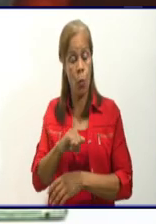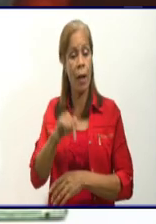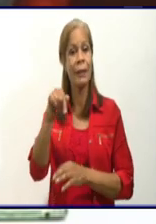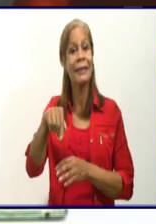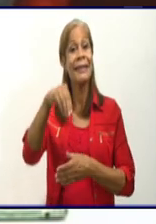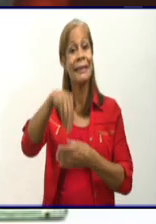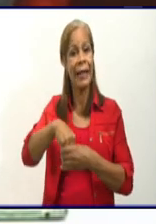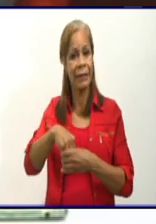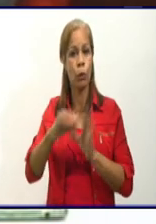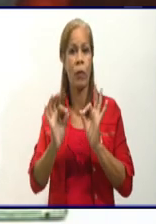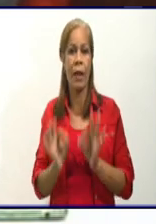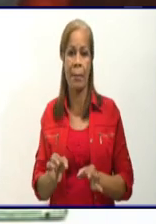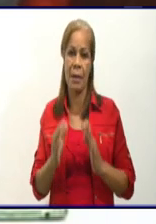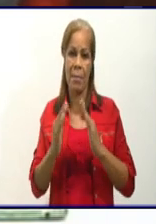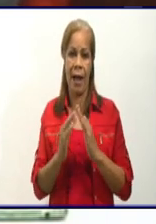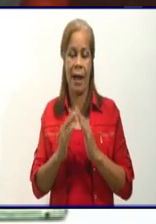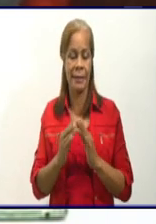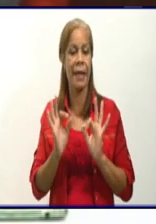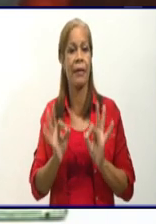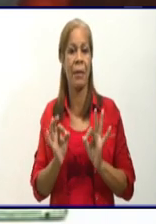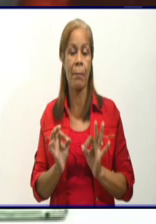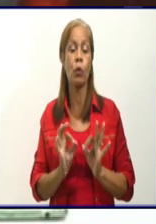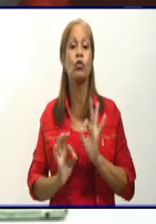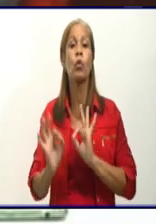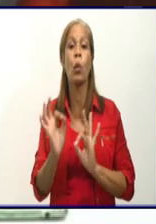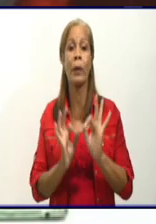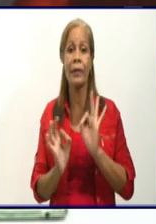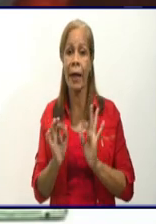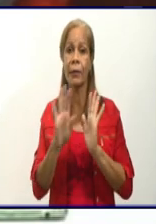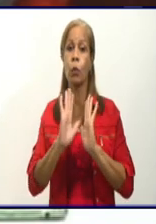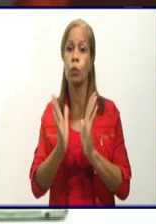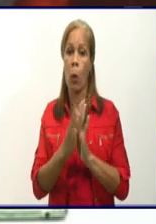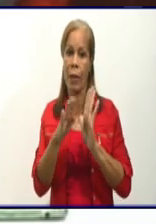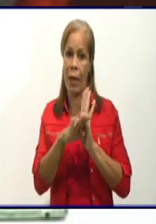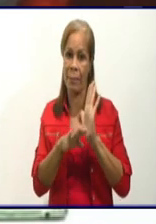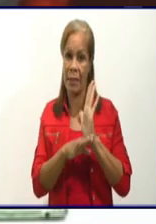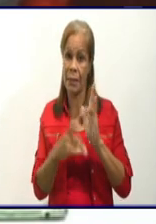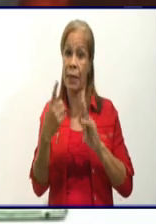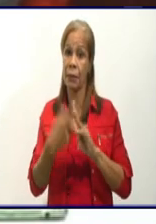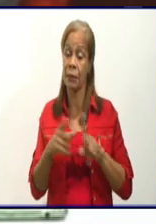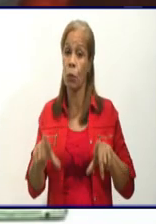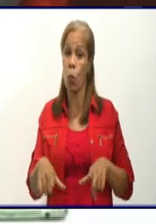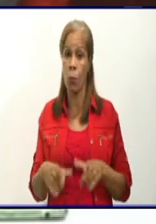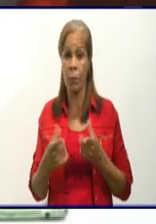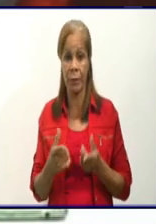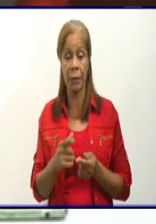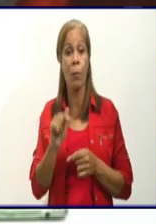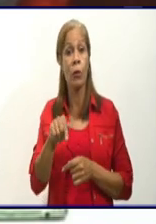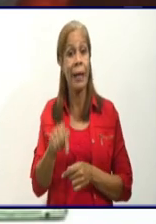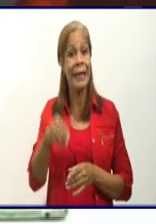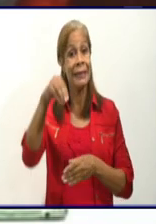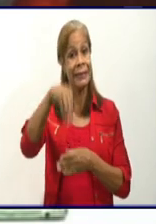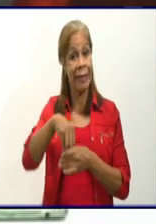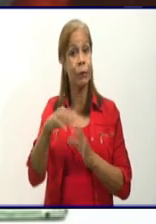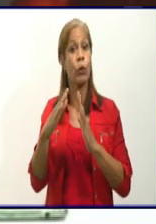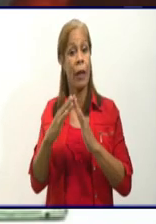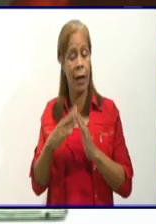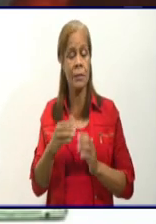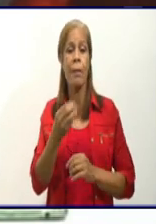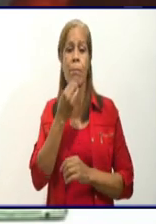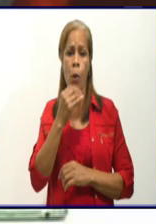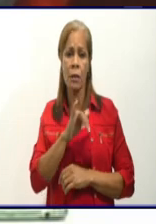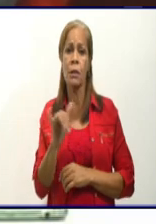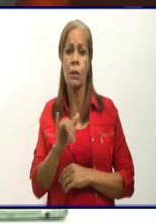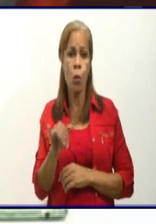Medina, que según estudios revelaban que la infectación intradomiciliaria estaba ganando